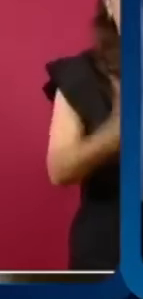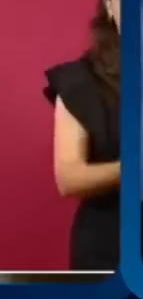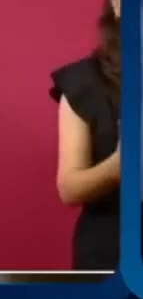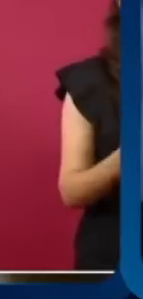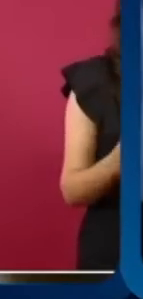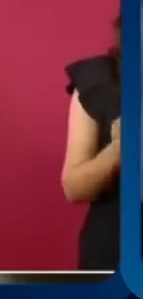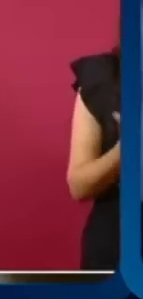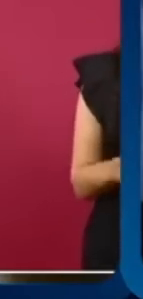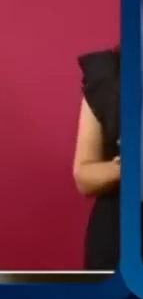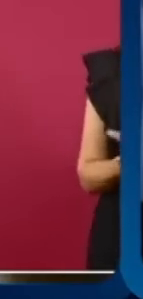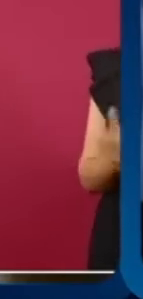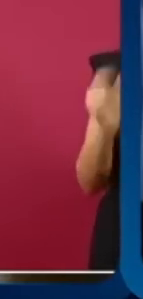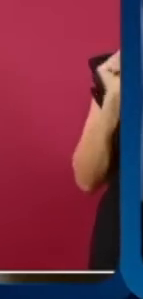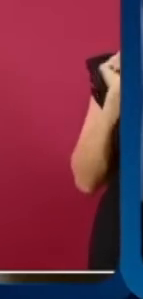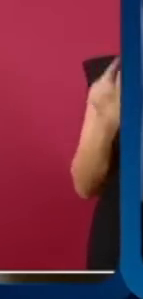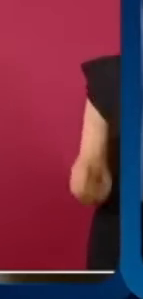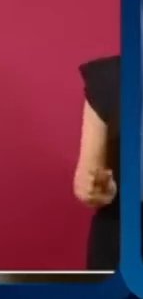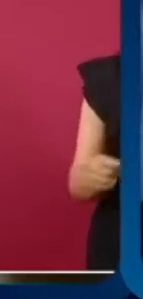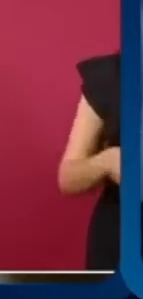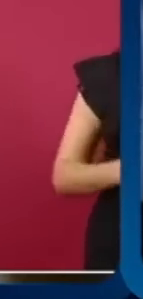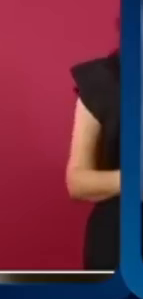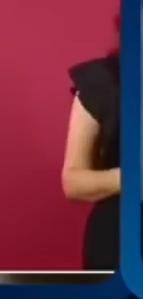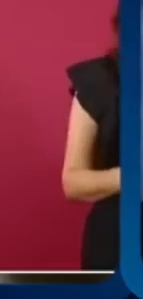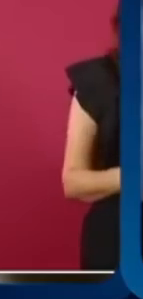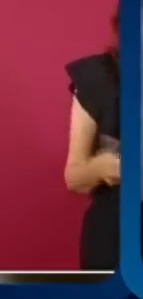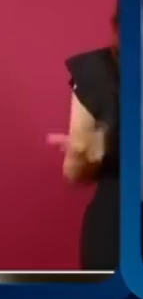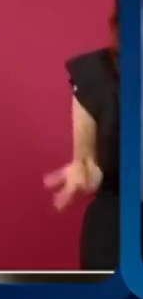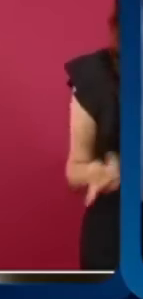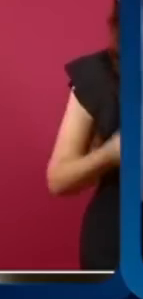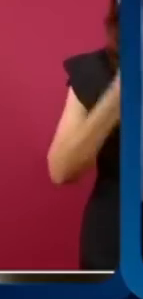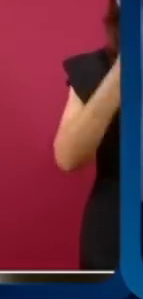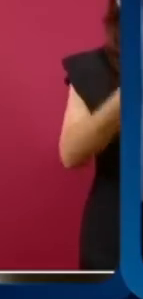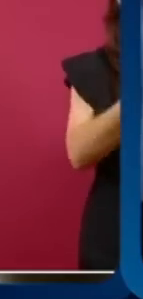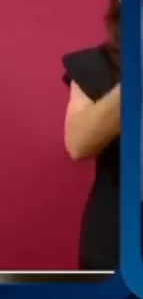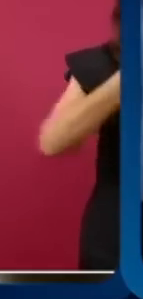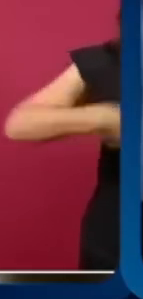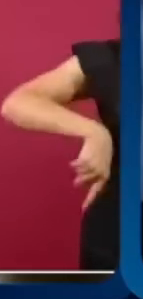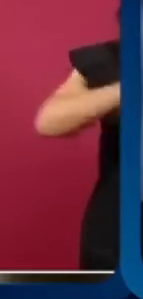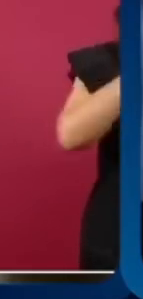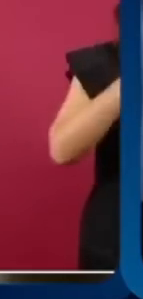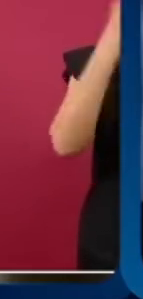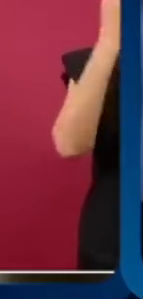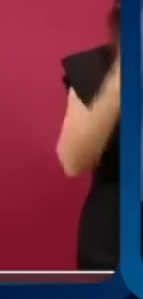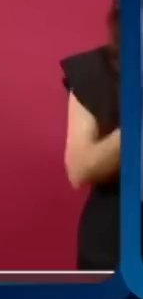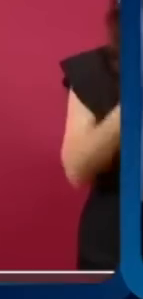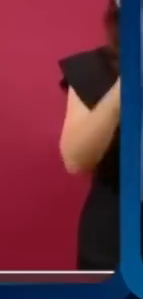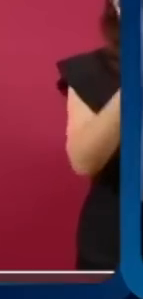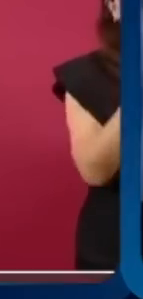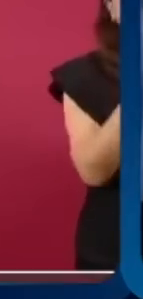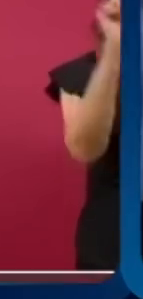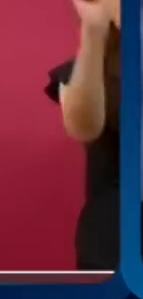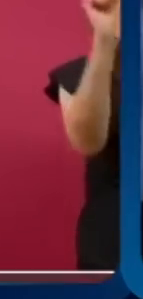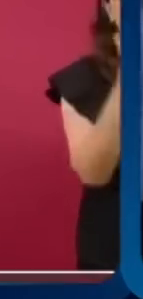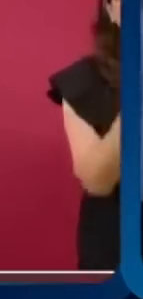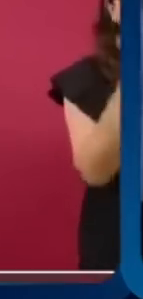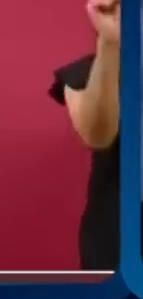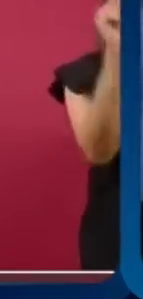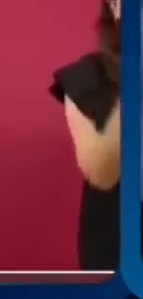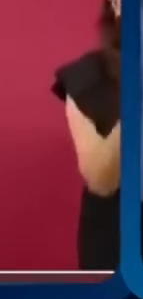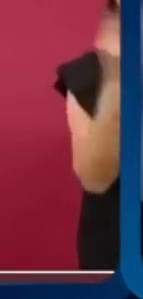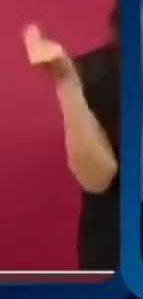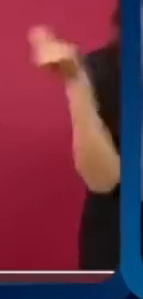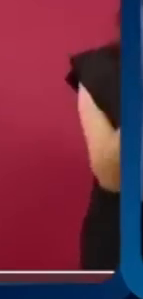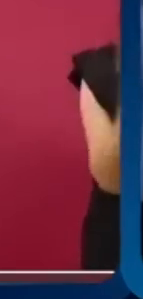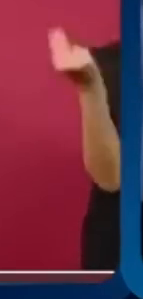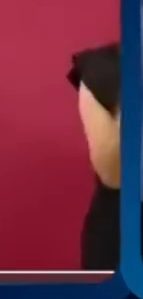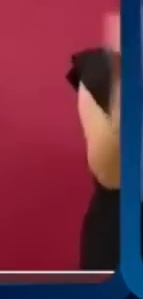Acá está Guatemala, aquí está el puerto Chiapas, aquí